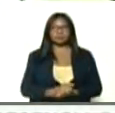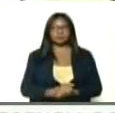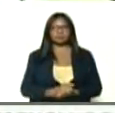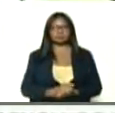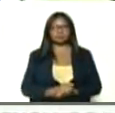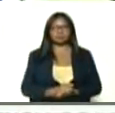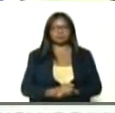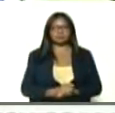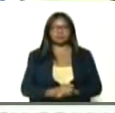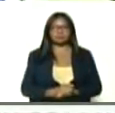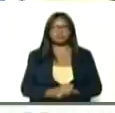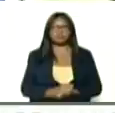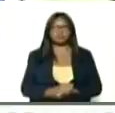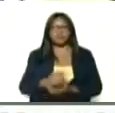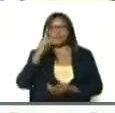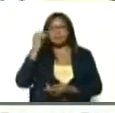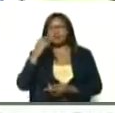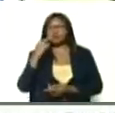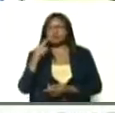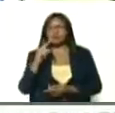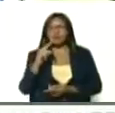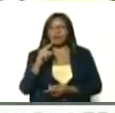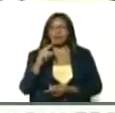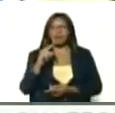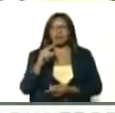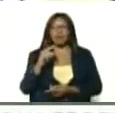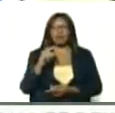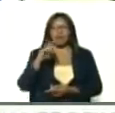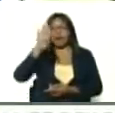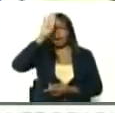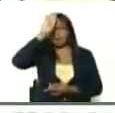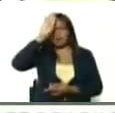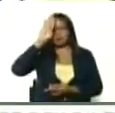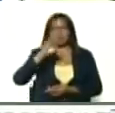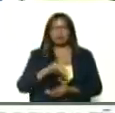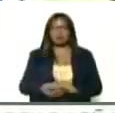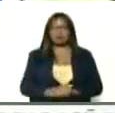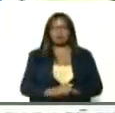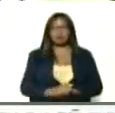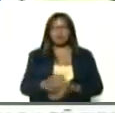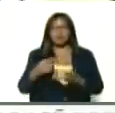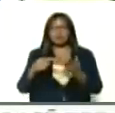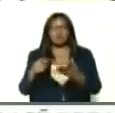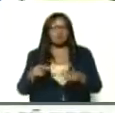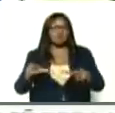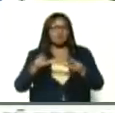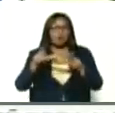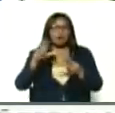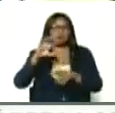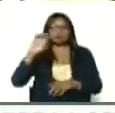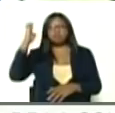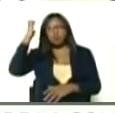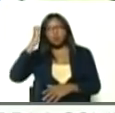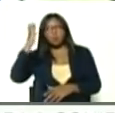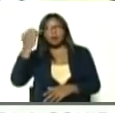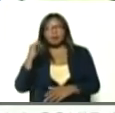entonces, no, en París no, ayer vi en Alemania, en Londres, y en otros lugares de Europa,